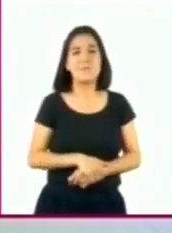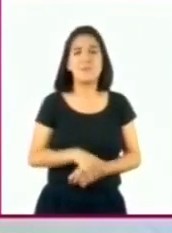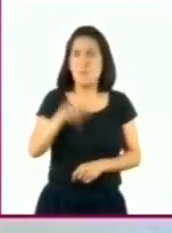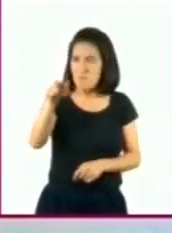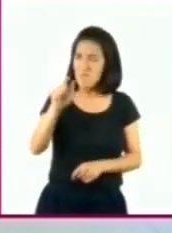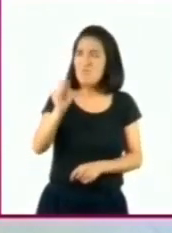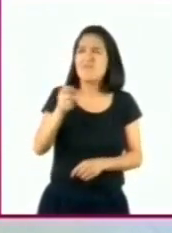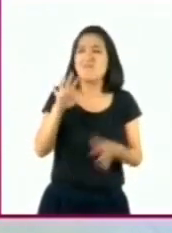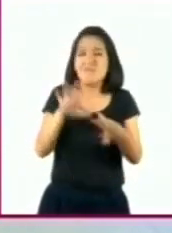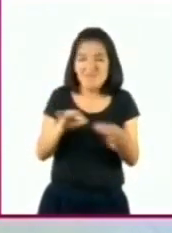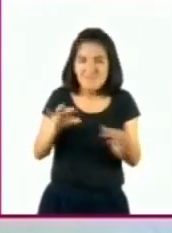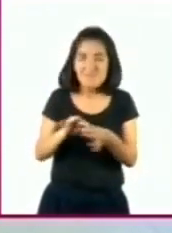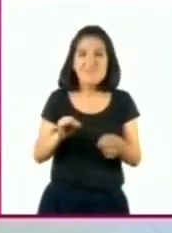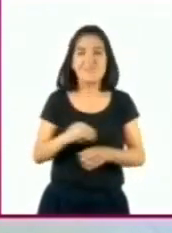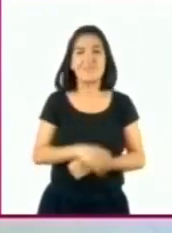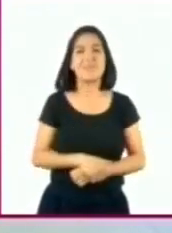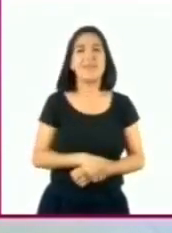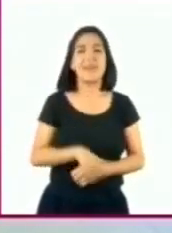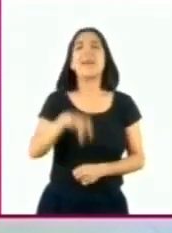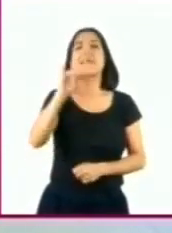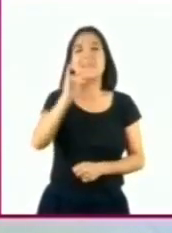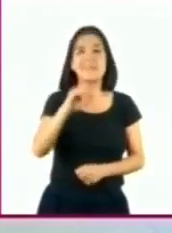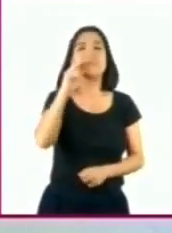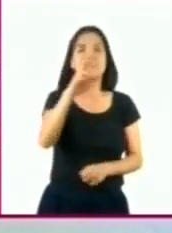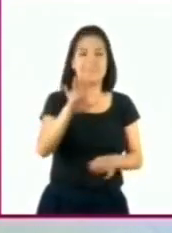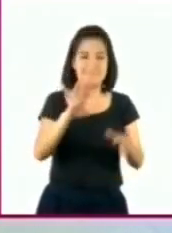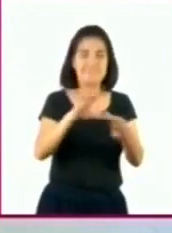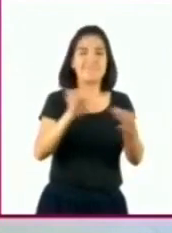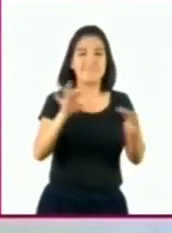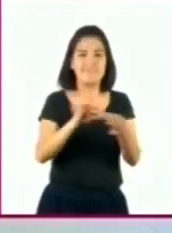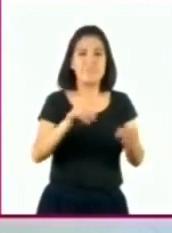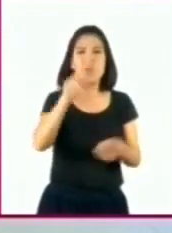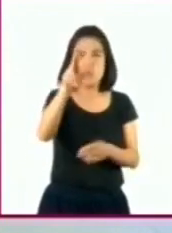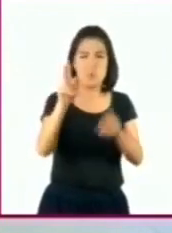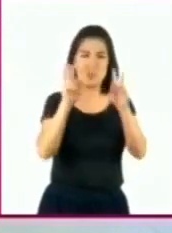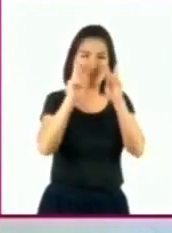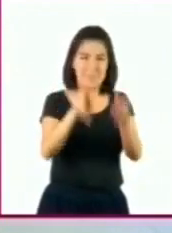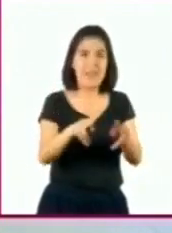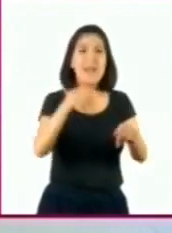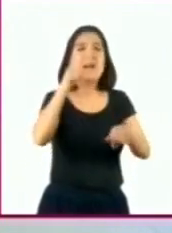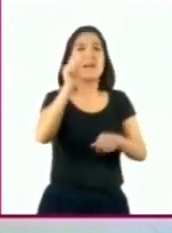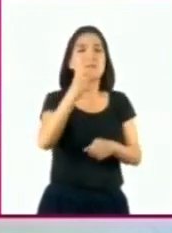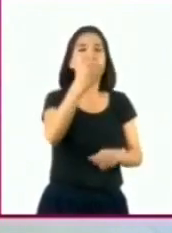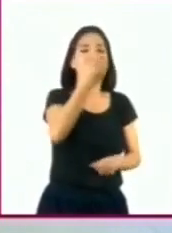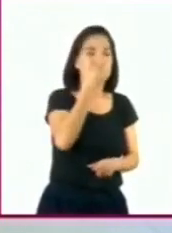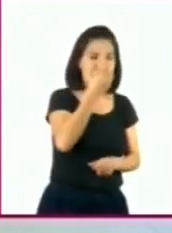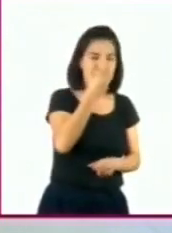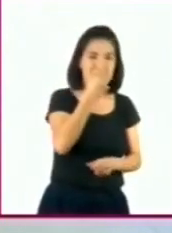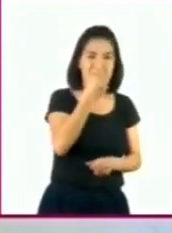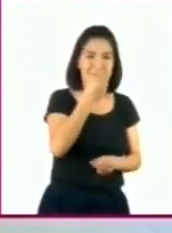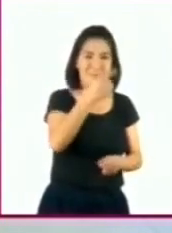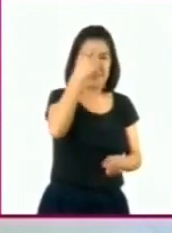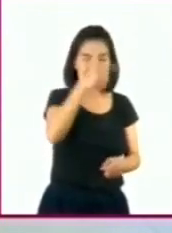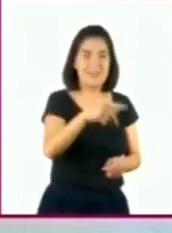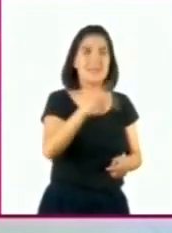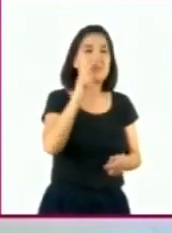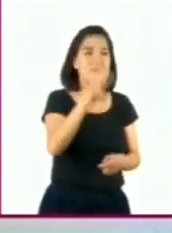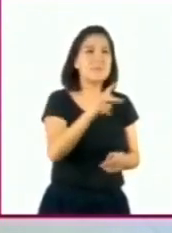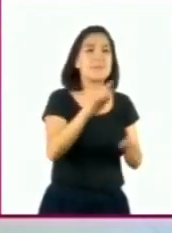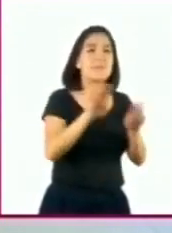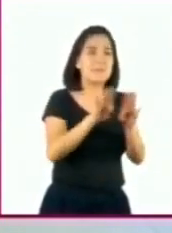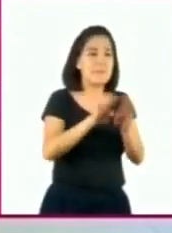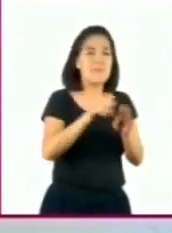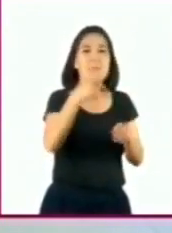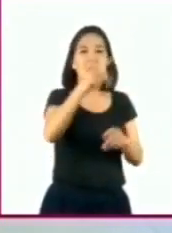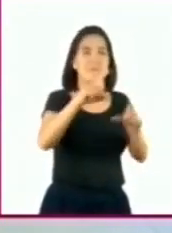refieres, Juan Carlos? Sí, les explico. Se han fijado que los productos alimenticios deben de tener una tabla de